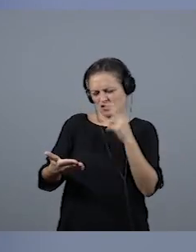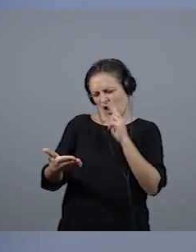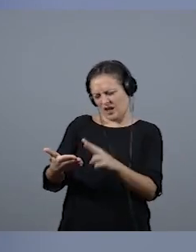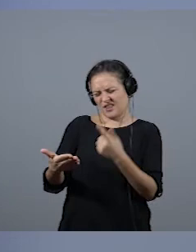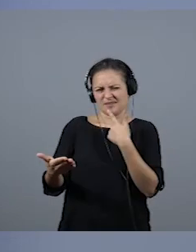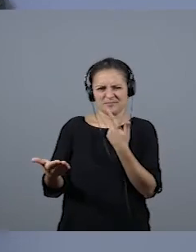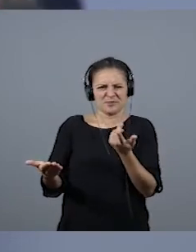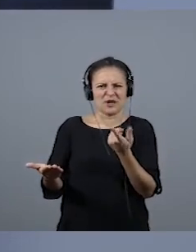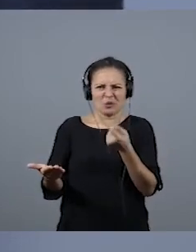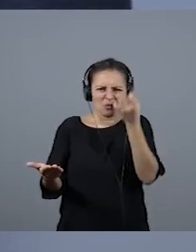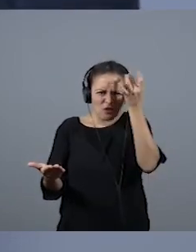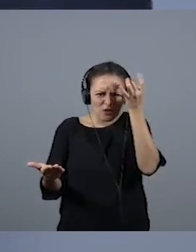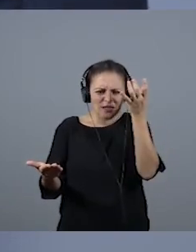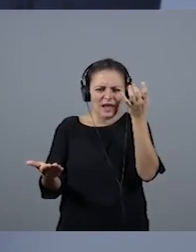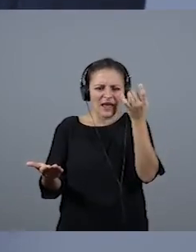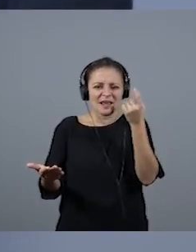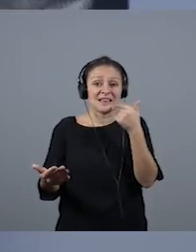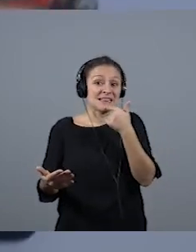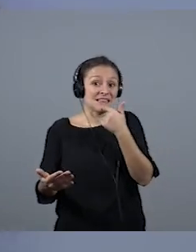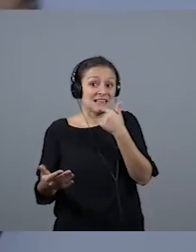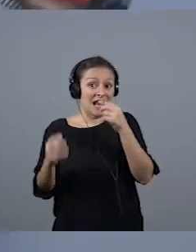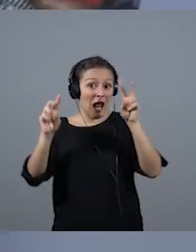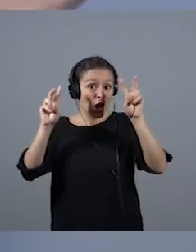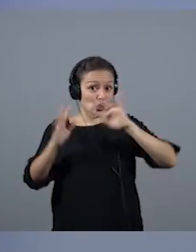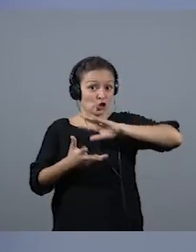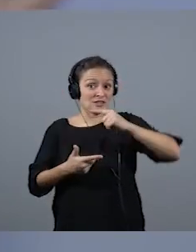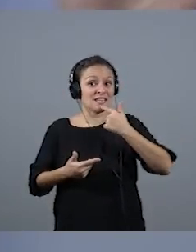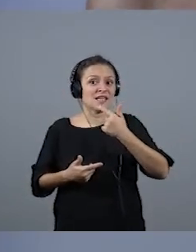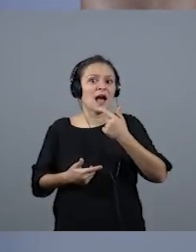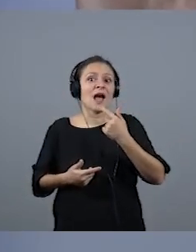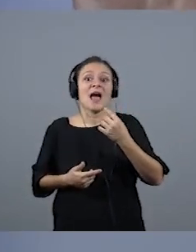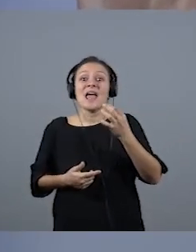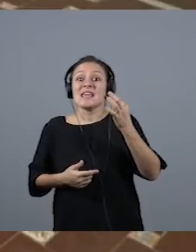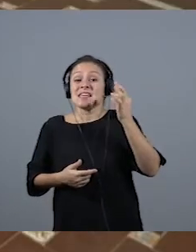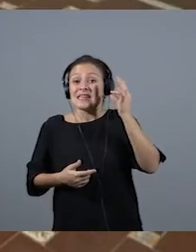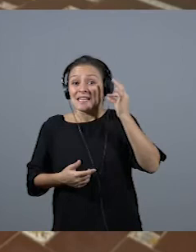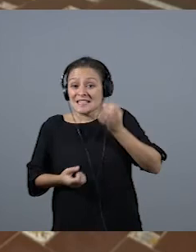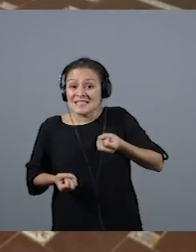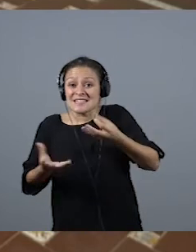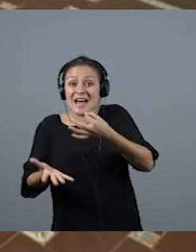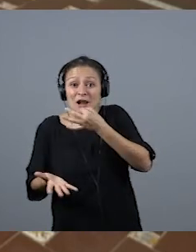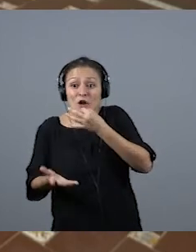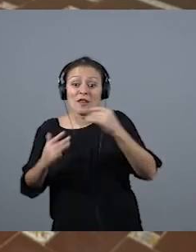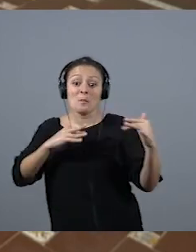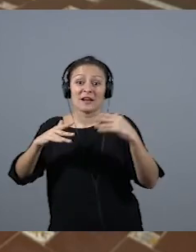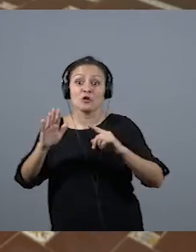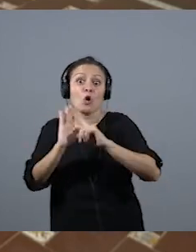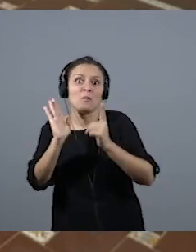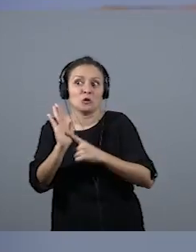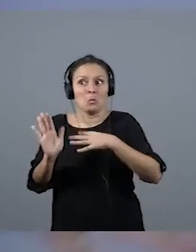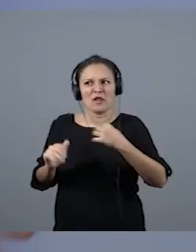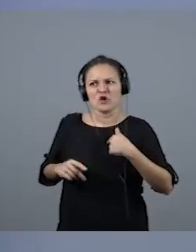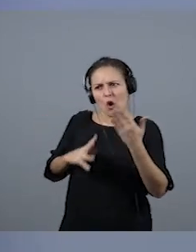ella narra un partido completo porque ponían la narradora de un partido completo de fútbol y yo digo puede ser que yo transmitía solo medias partes y las otras medias partes no estaban.